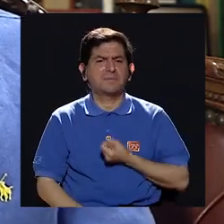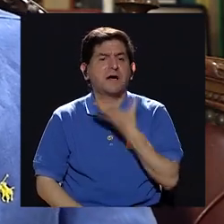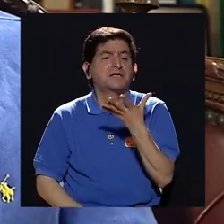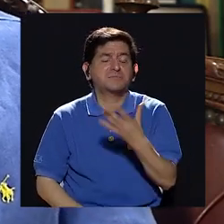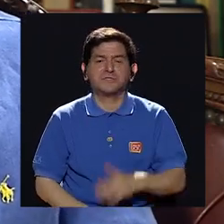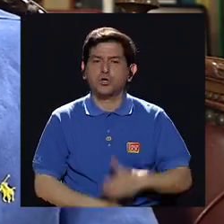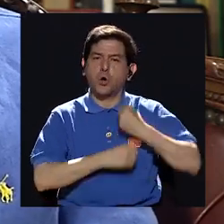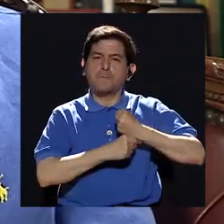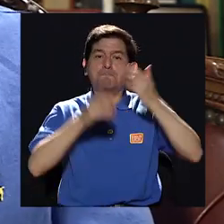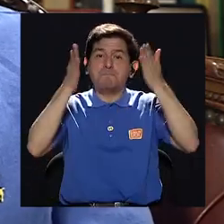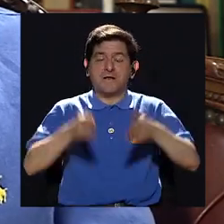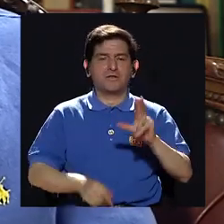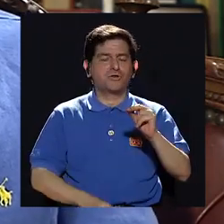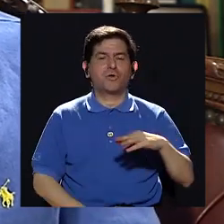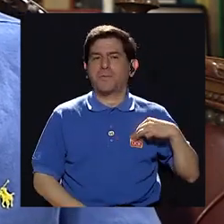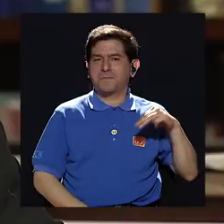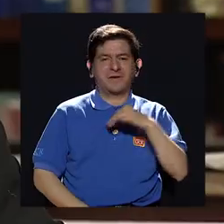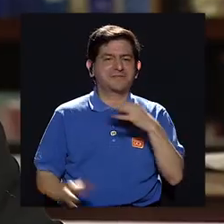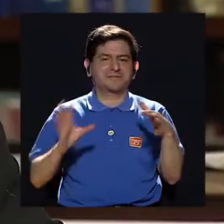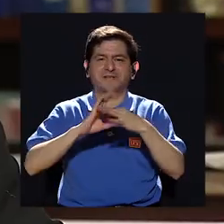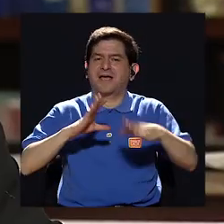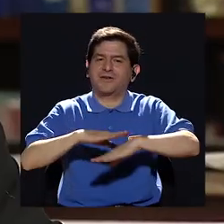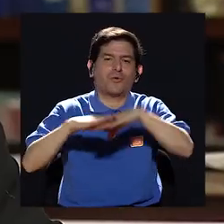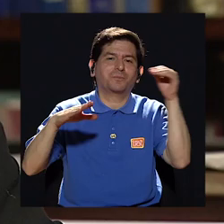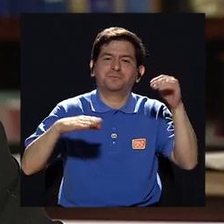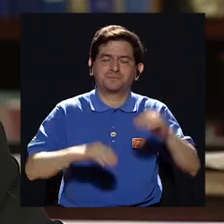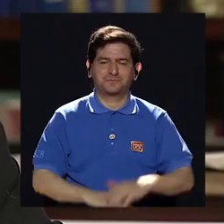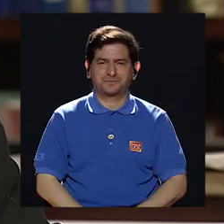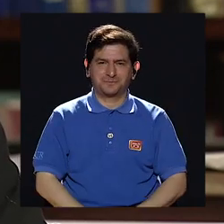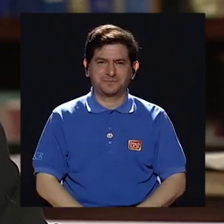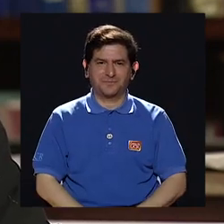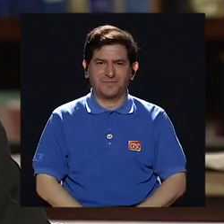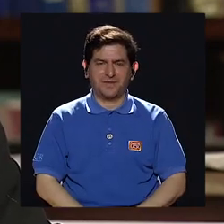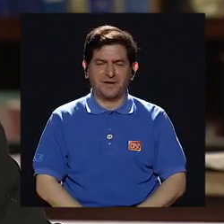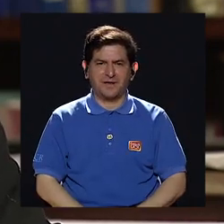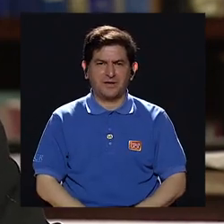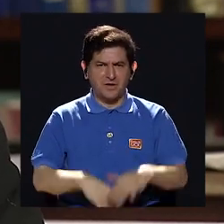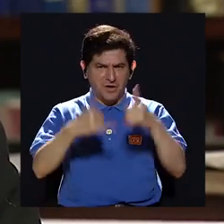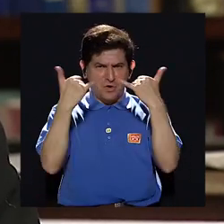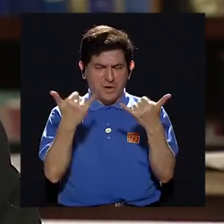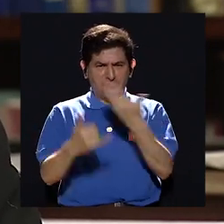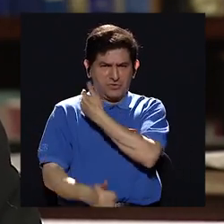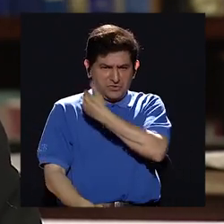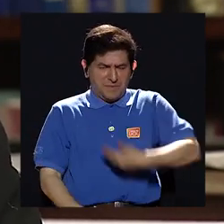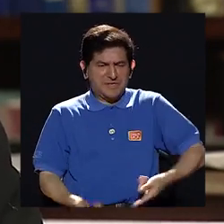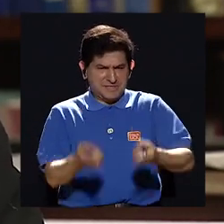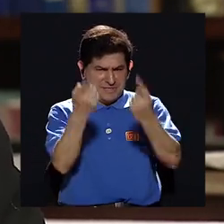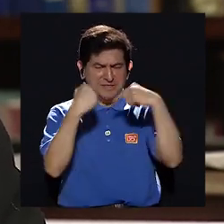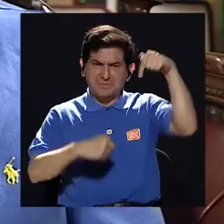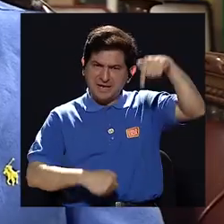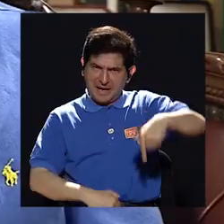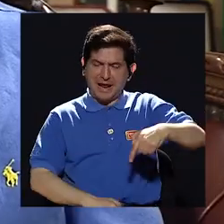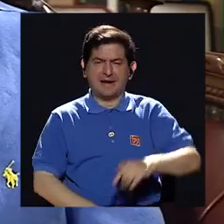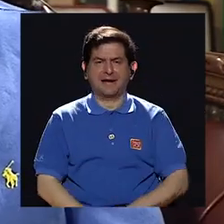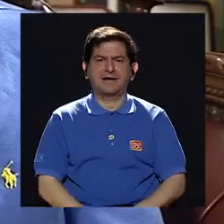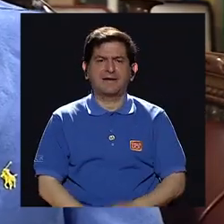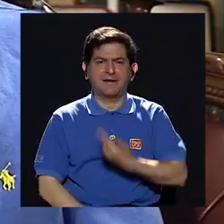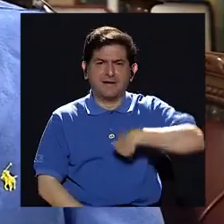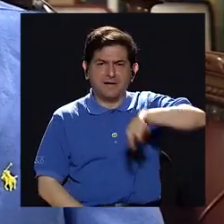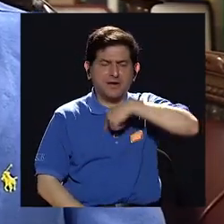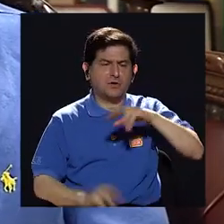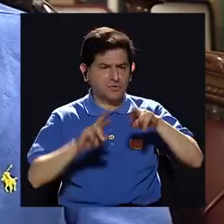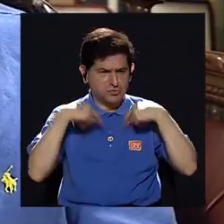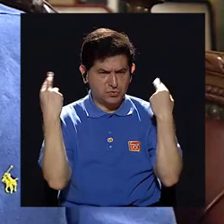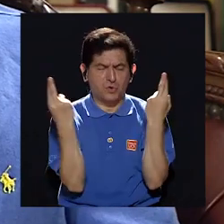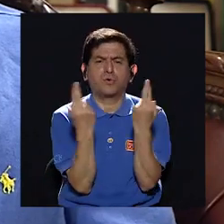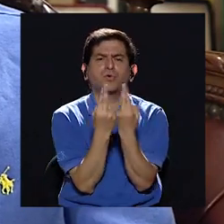militares ni siquiera las cancillerías cuando cuando vinieron los presidentes aquí y tuvimos